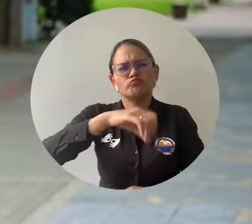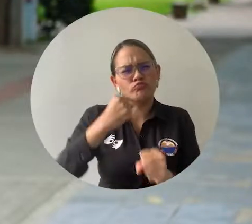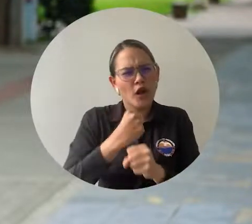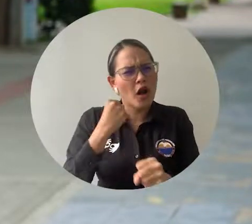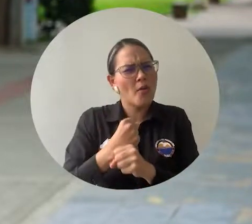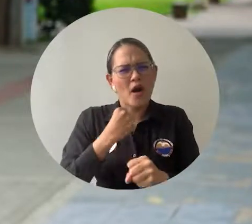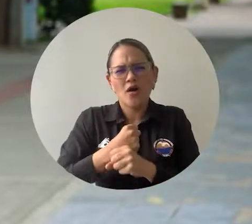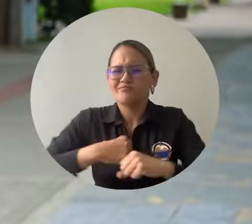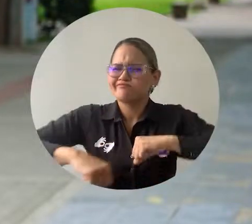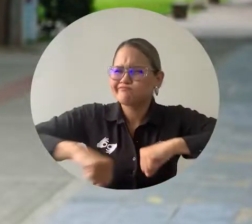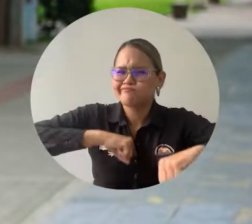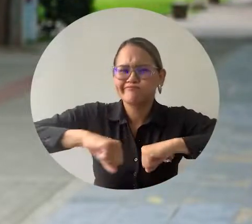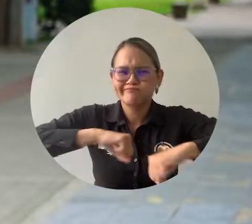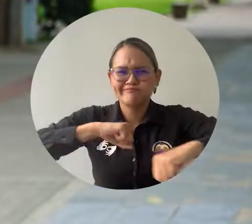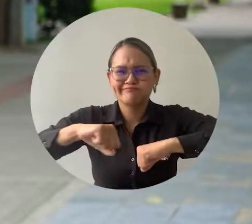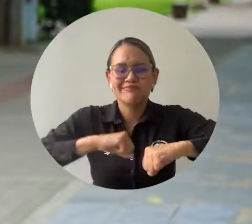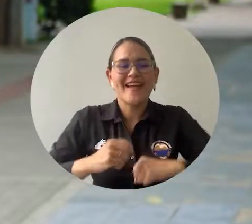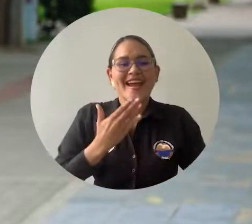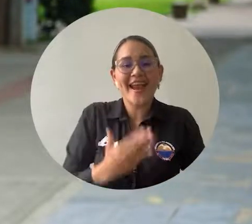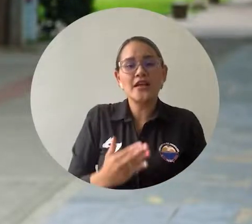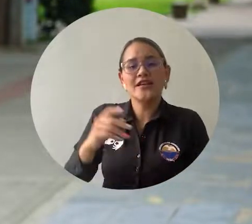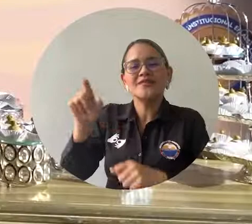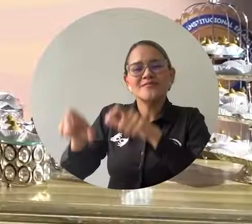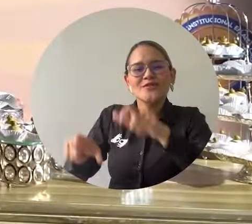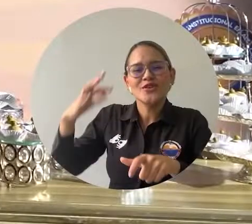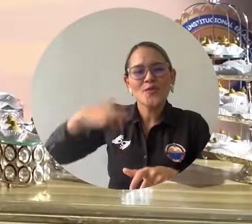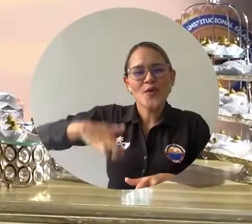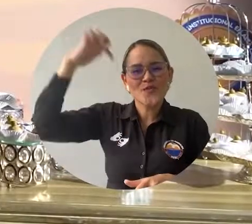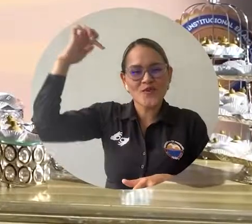profesionales que cada año egresan de Unimagdalena.